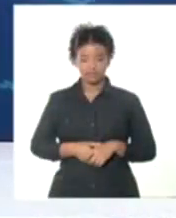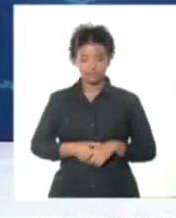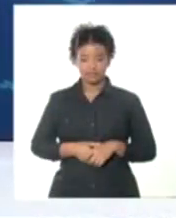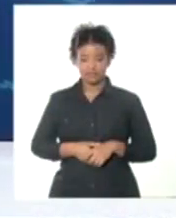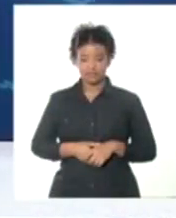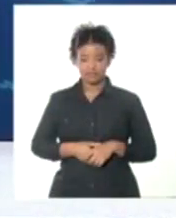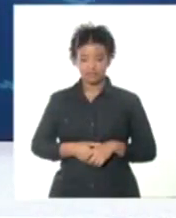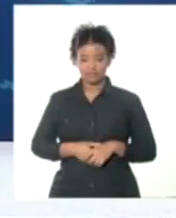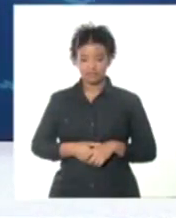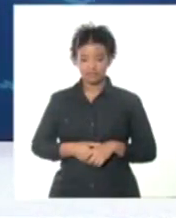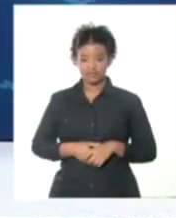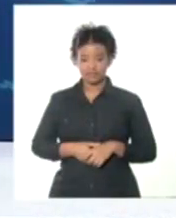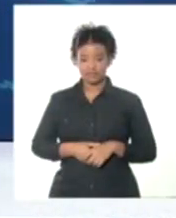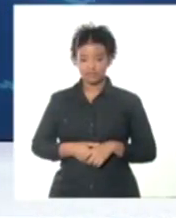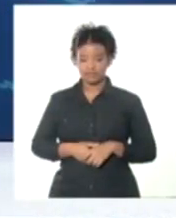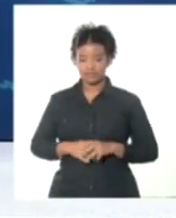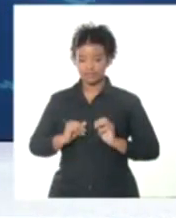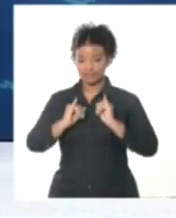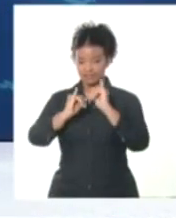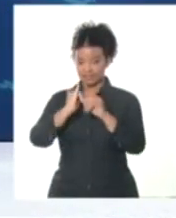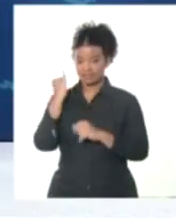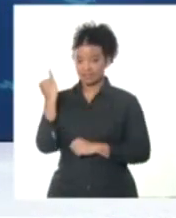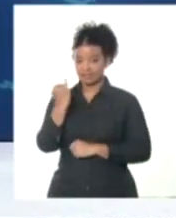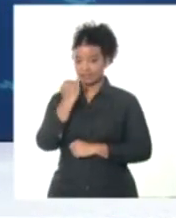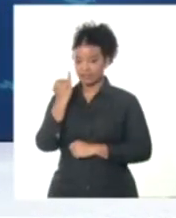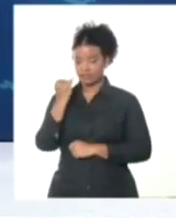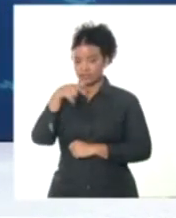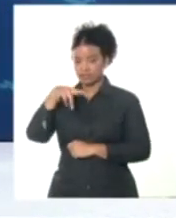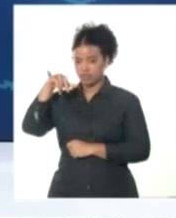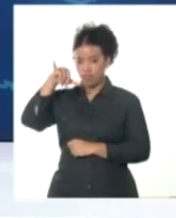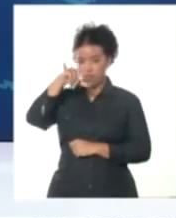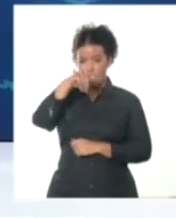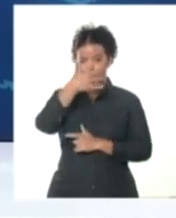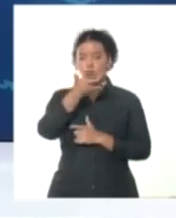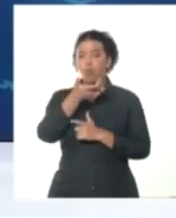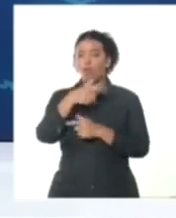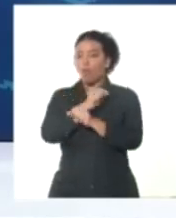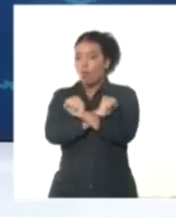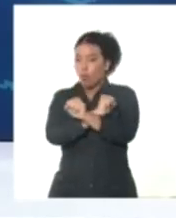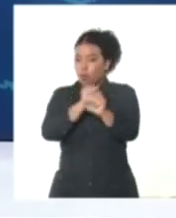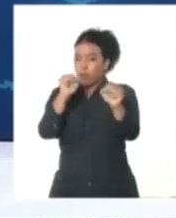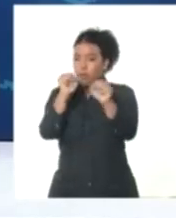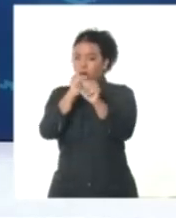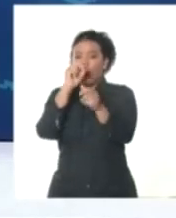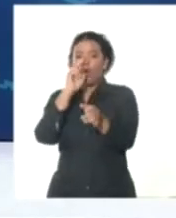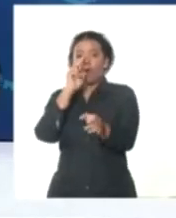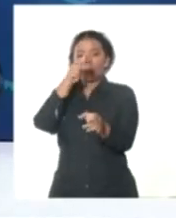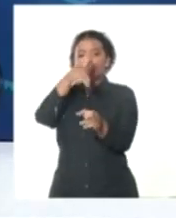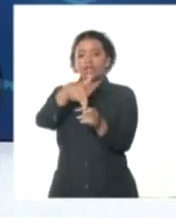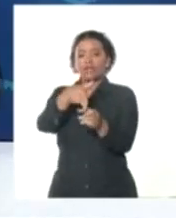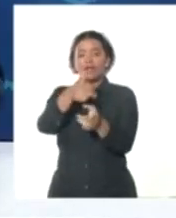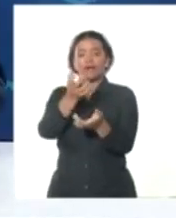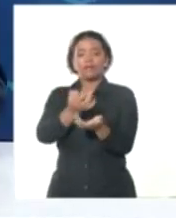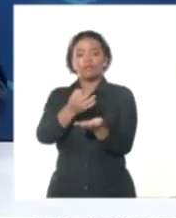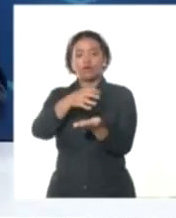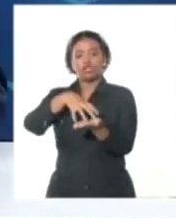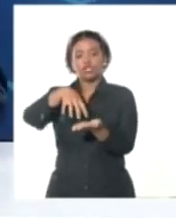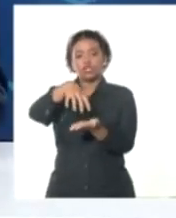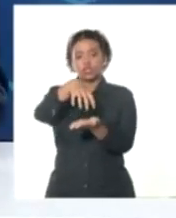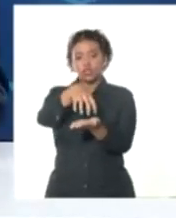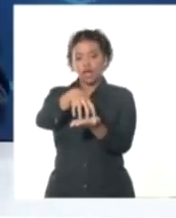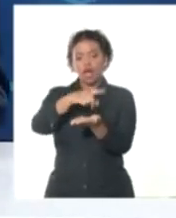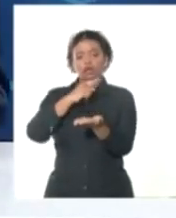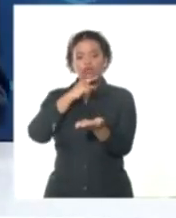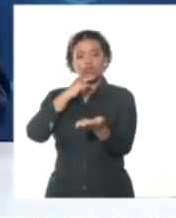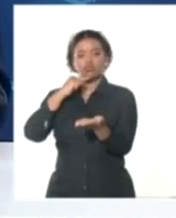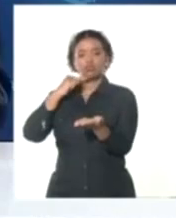Repasamos la actualidad internacional. El ataque con un dron destruyó un depósito de combustibles en la ciudad de Sebastopol, sede de la flota del Mar Negro de Rusia,